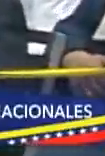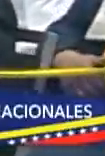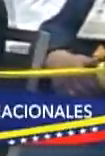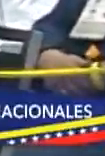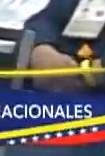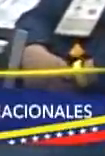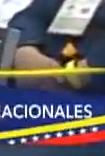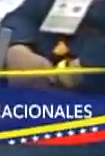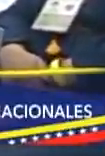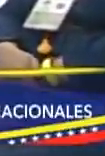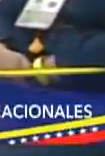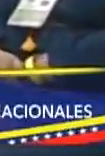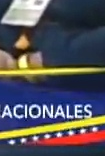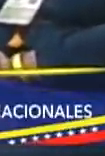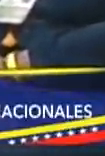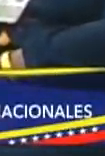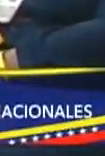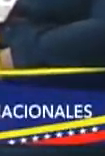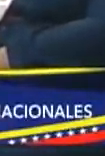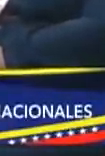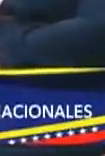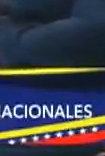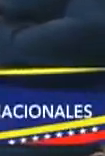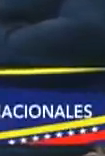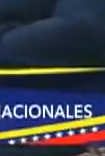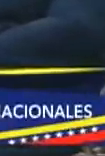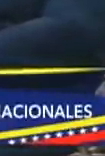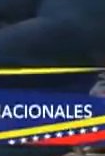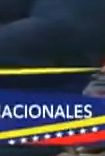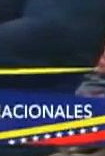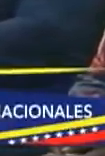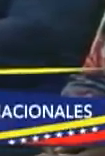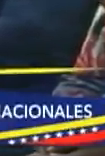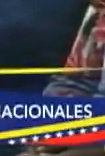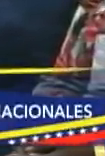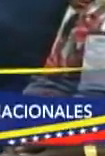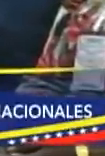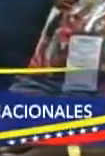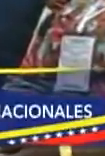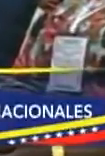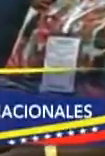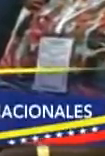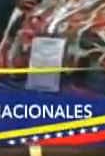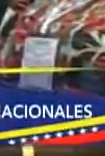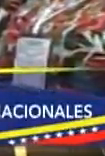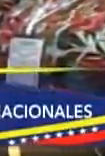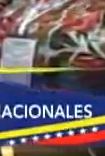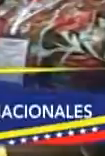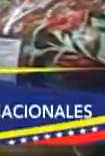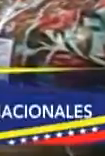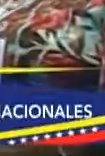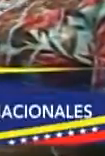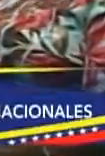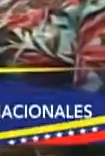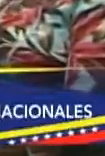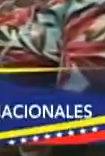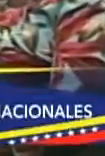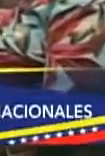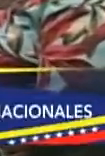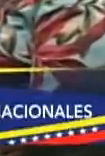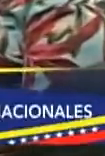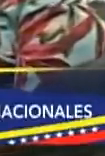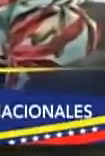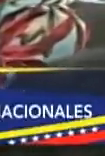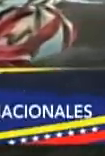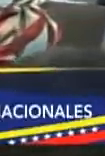Consejo Nacional Electoral. En total, 300 personas de 55 países de los cinco continentes serán quienes estarán haciendo este